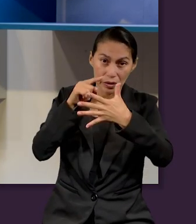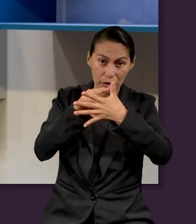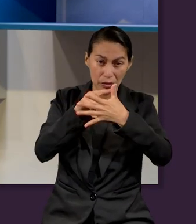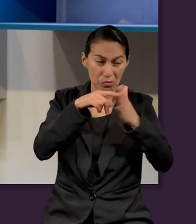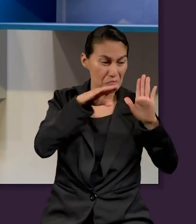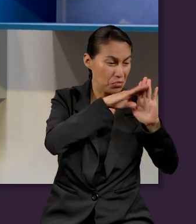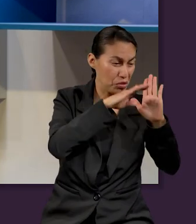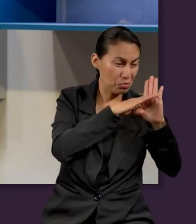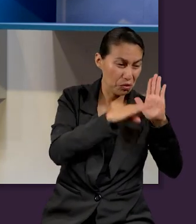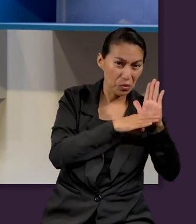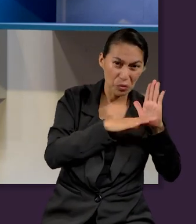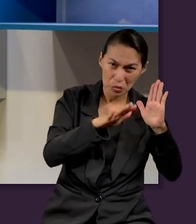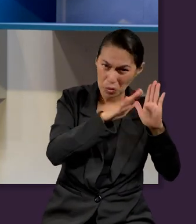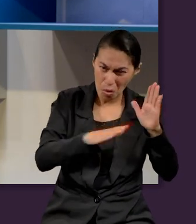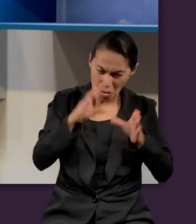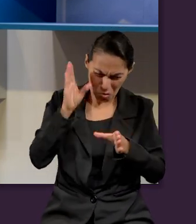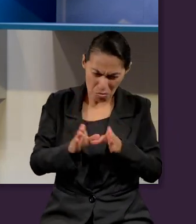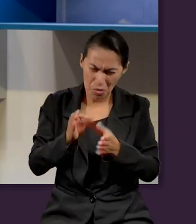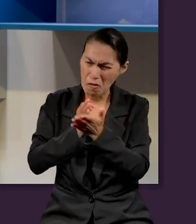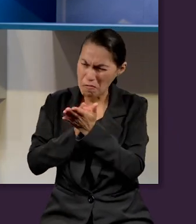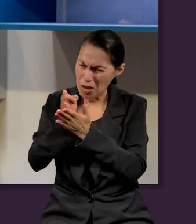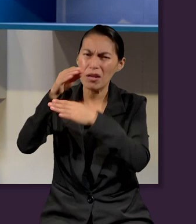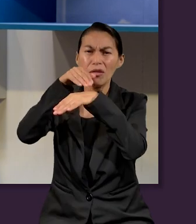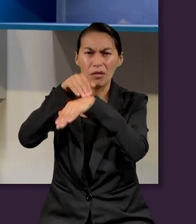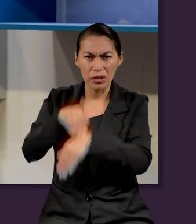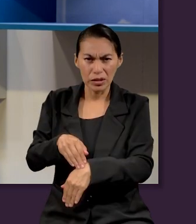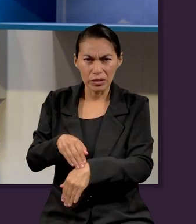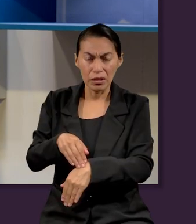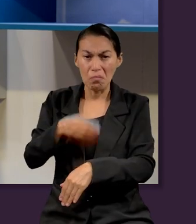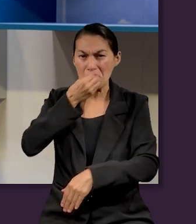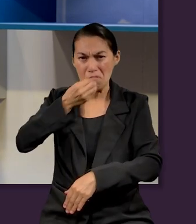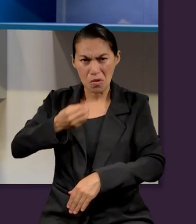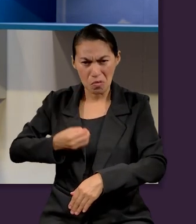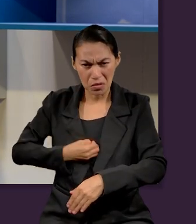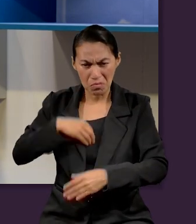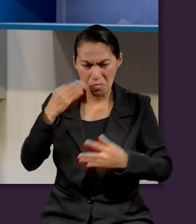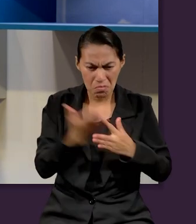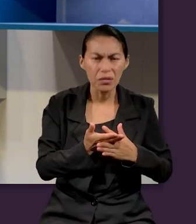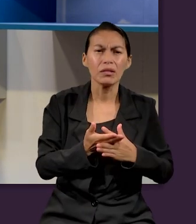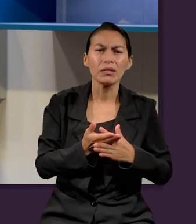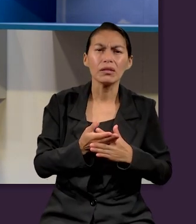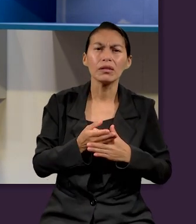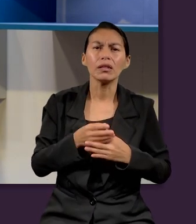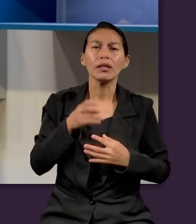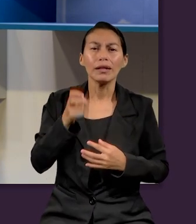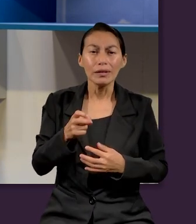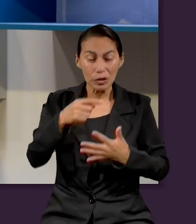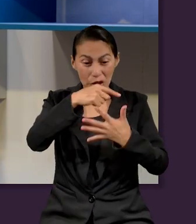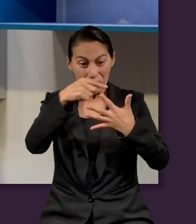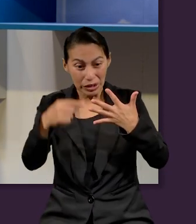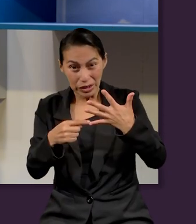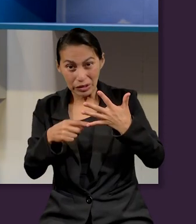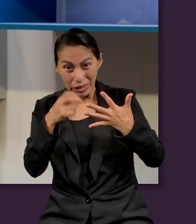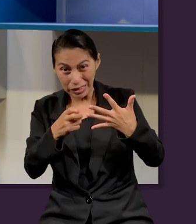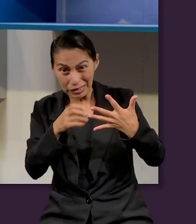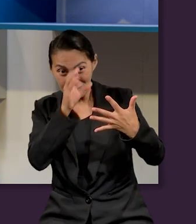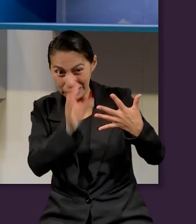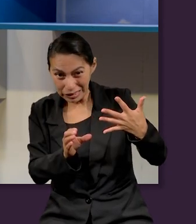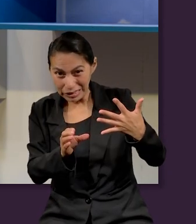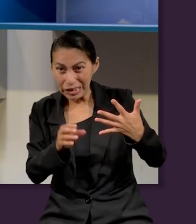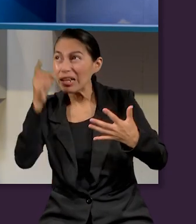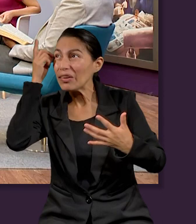sean tan obedientes a los mandamientos que estén dispuestos a enfrentar la muerte por esta causa. Ese tipo